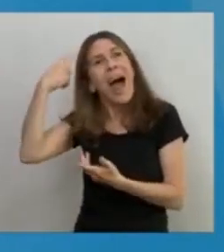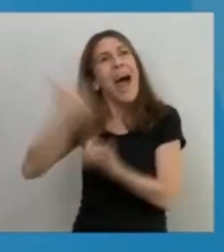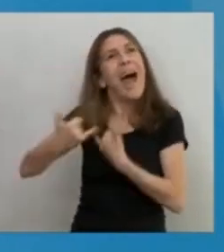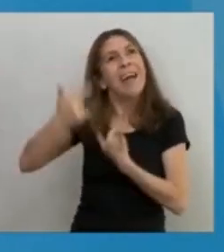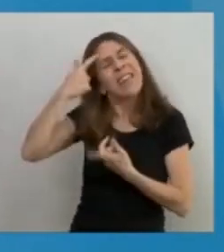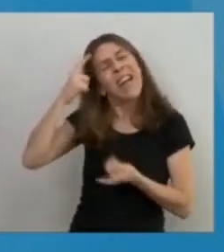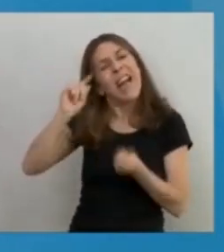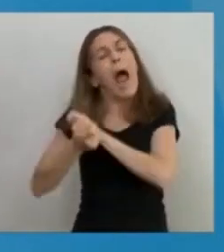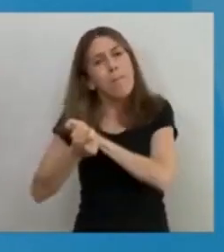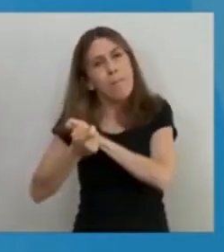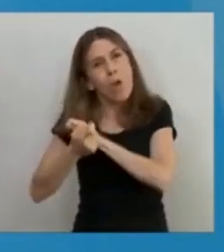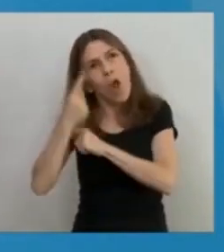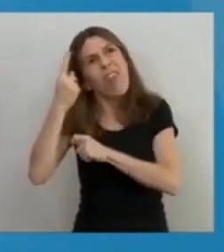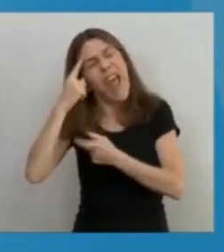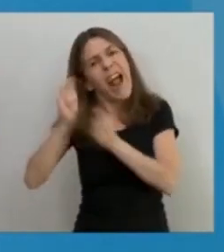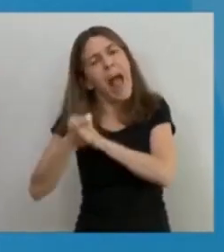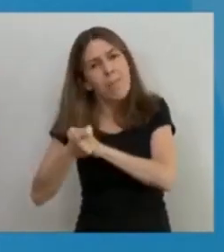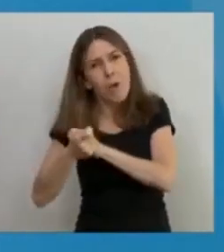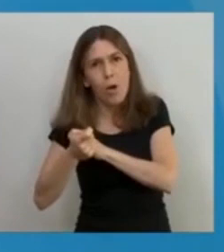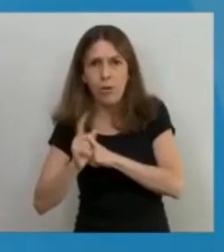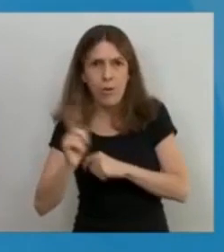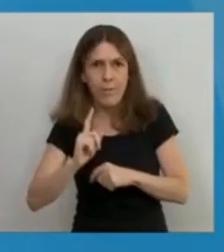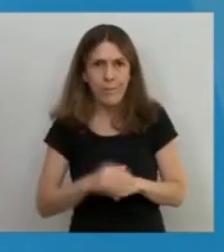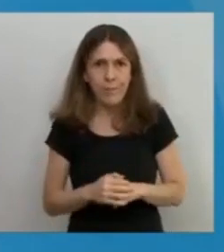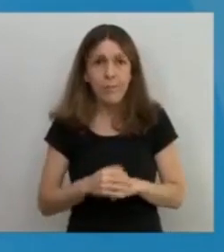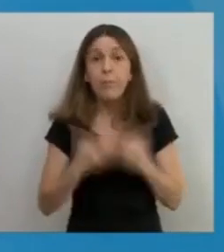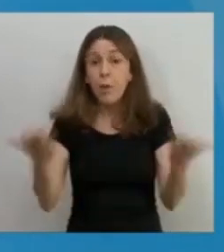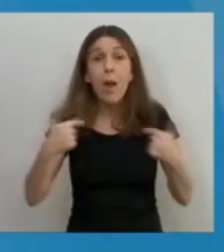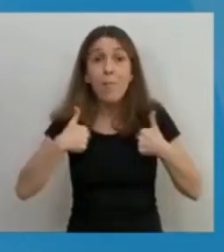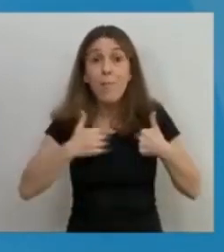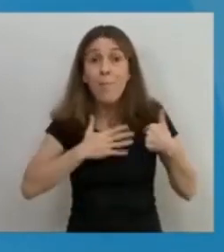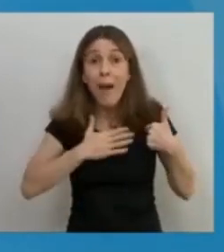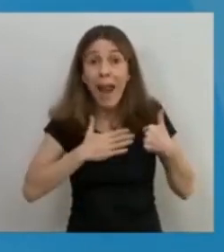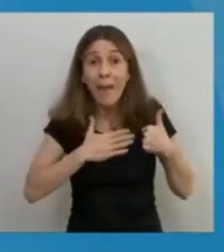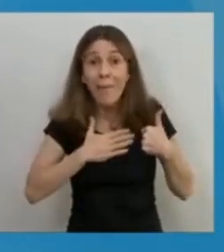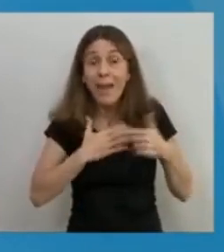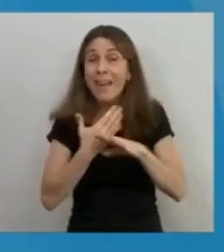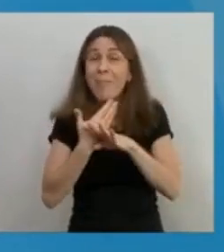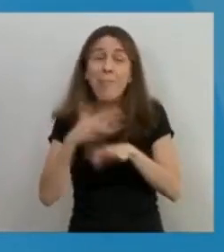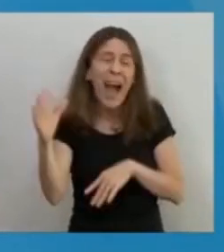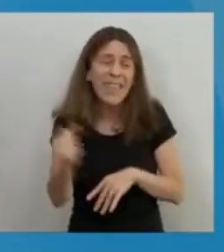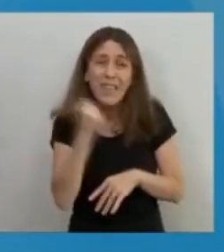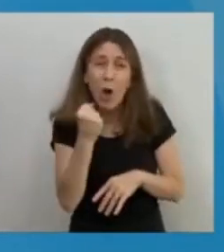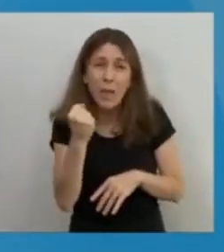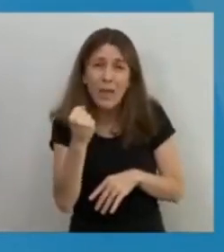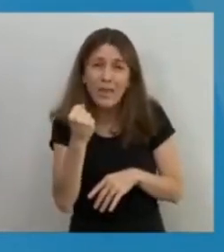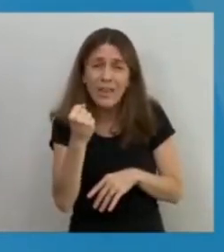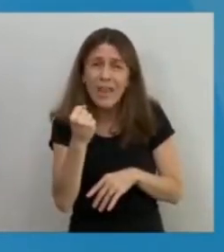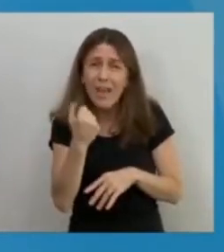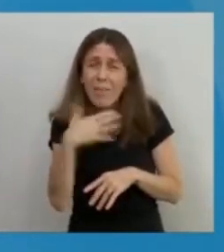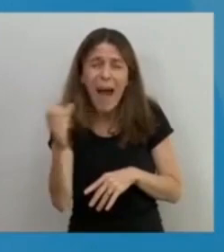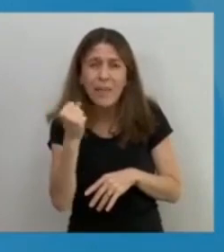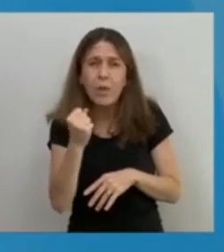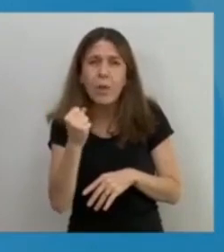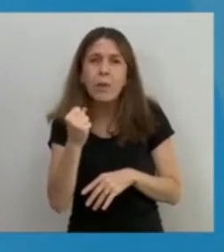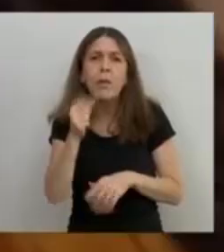la idea que tengo en la cabeza. Porque para mí lo más importante sigue siendo la